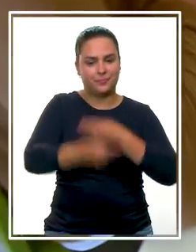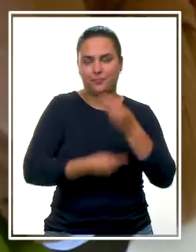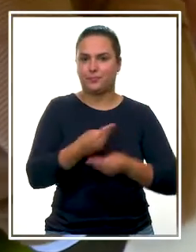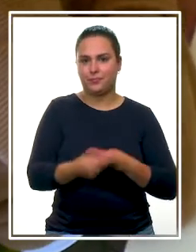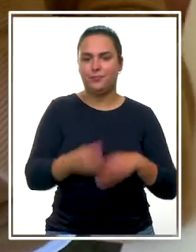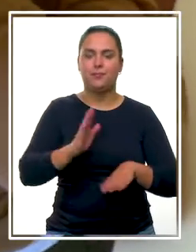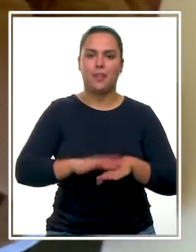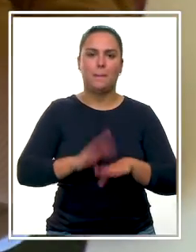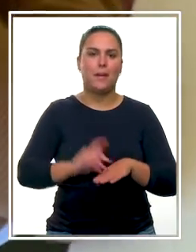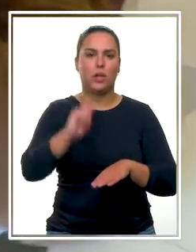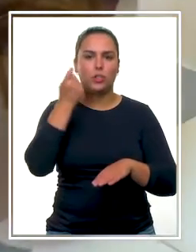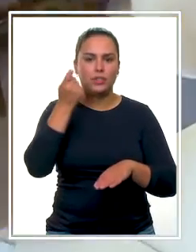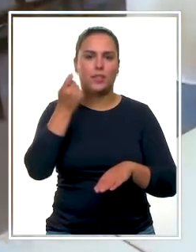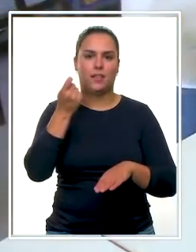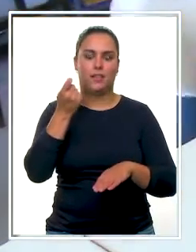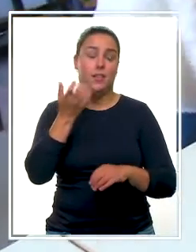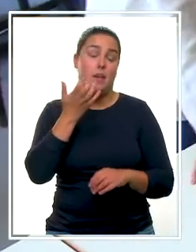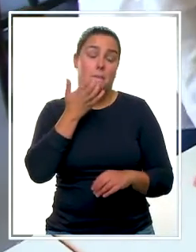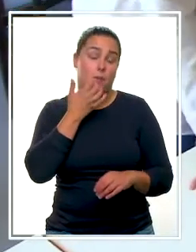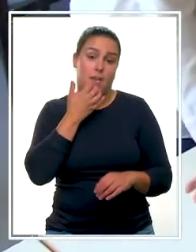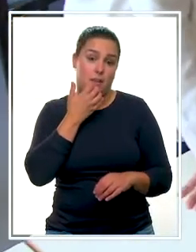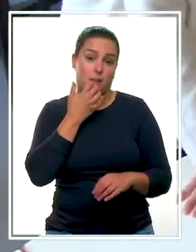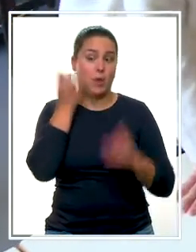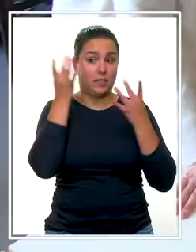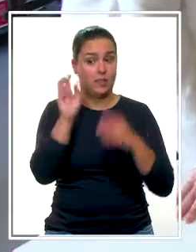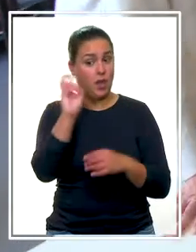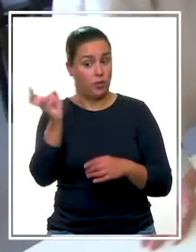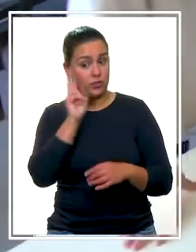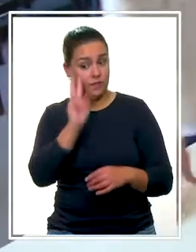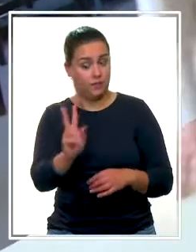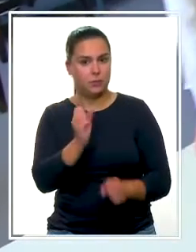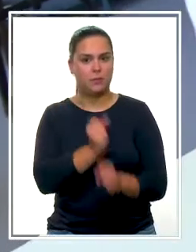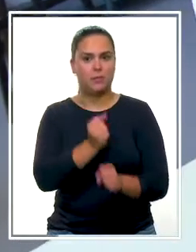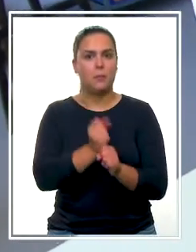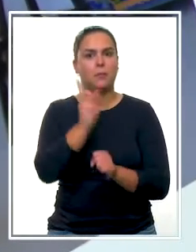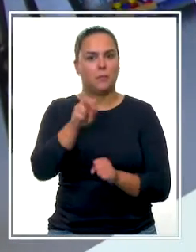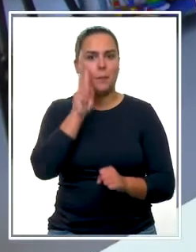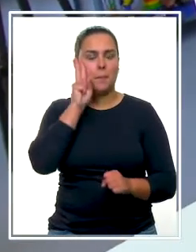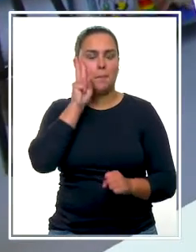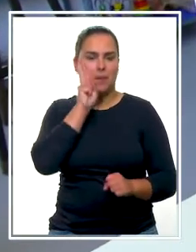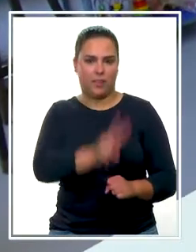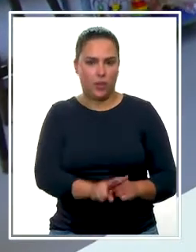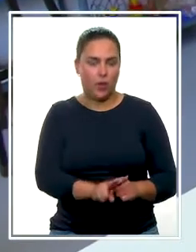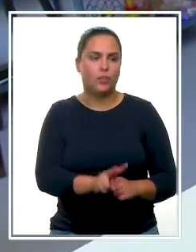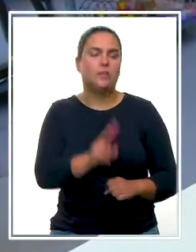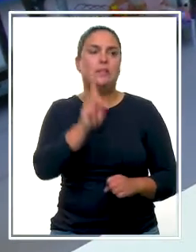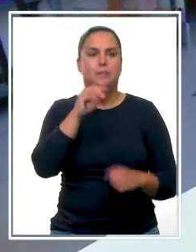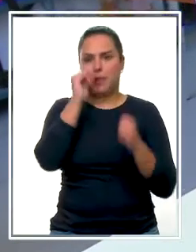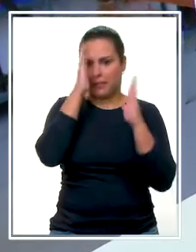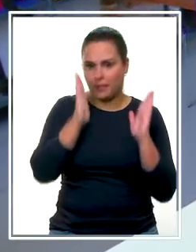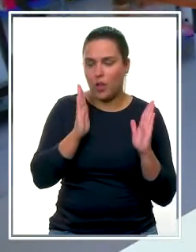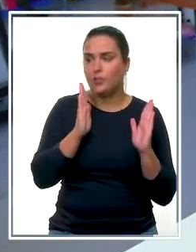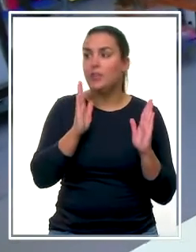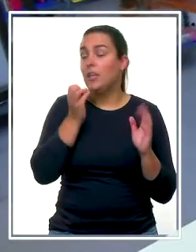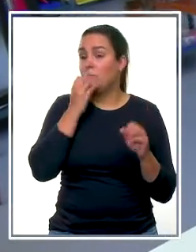a cabo para conseguir una meta. Y por otro lado, en esta otra actividad, trabajaríamos la percepción y la atención,